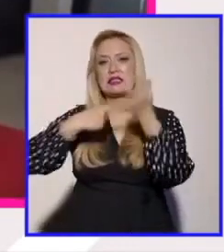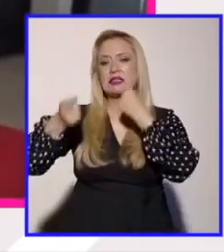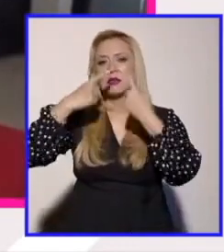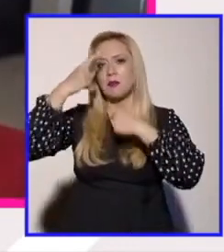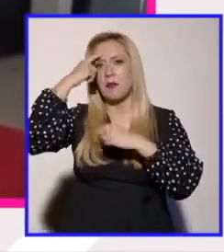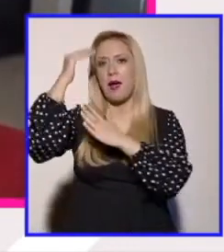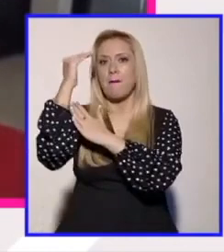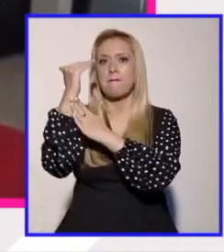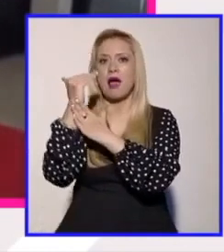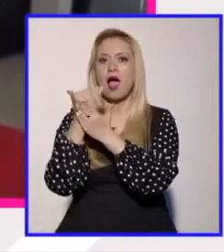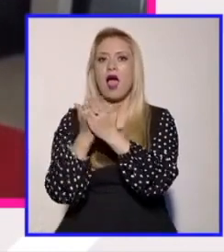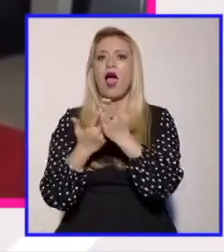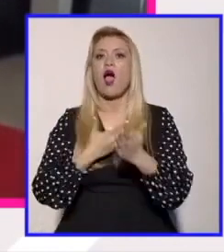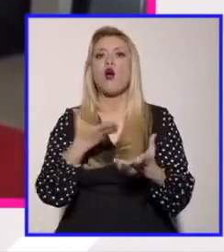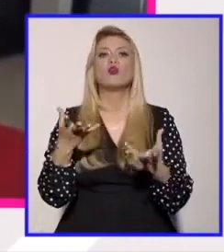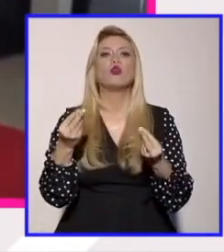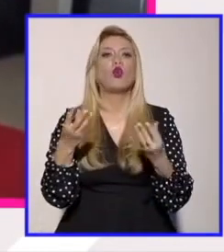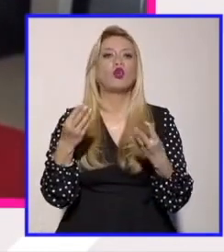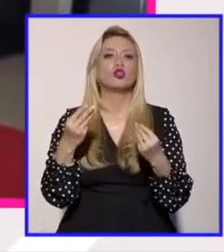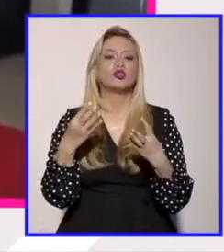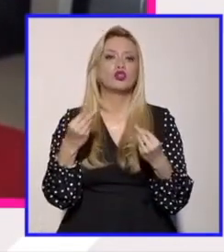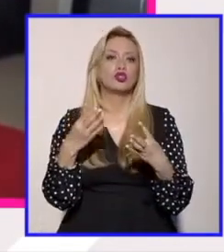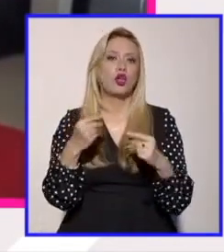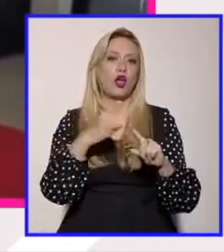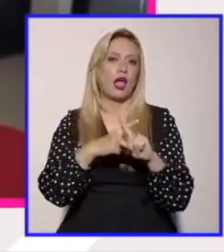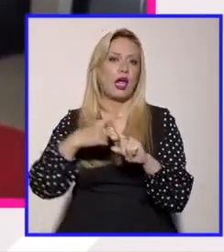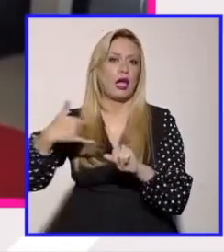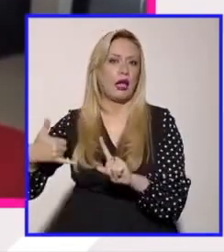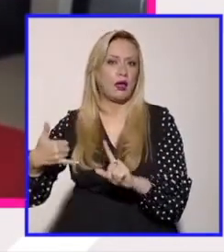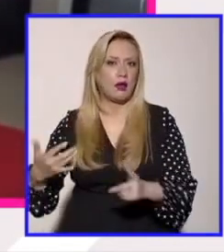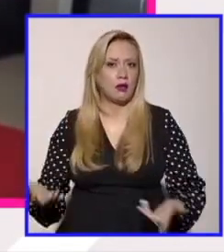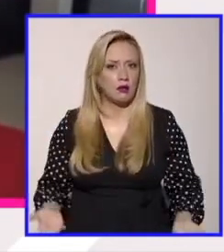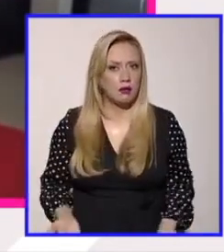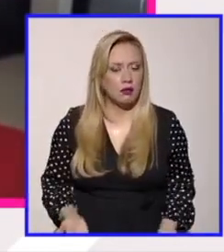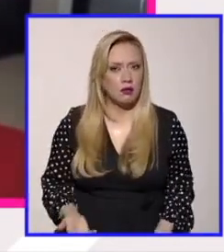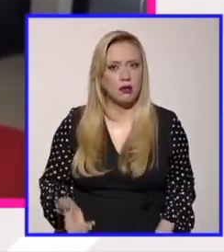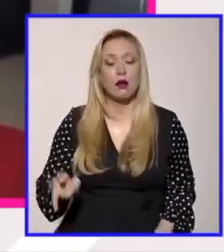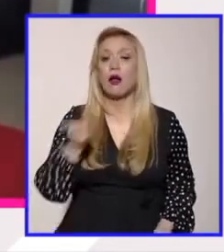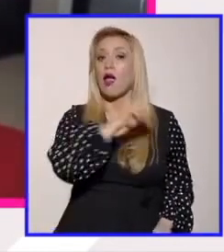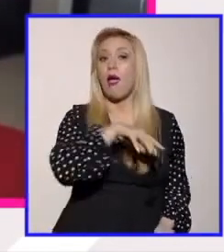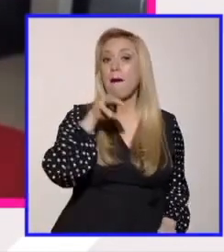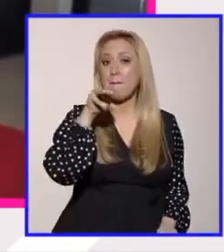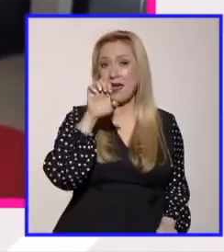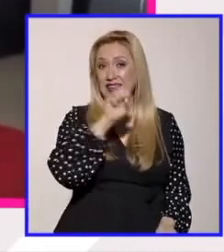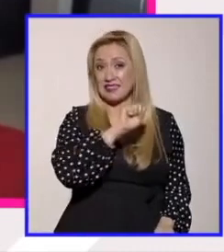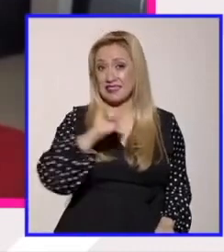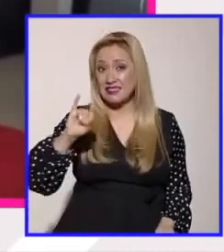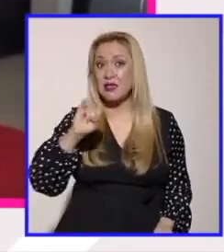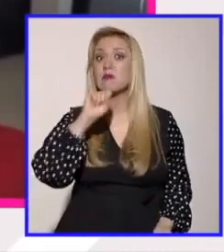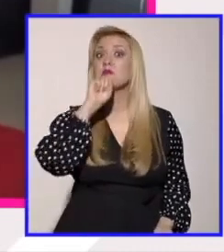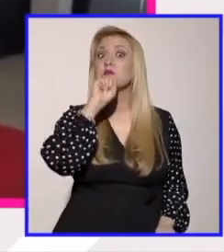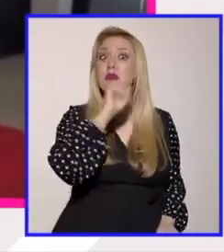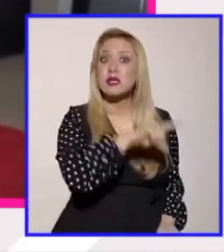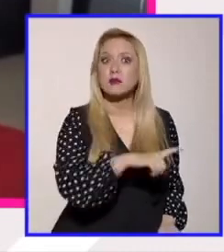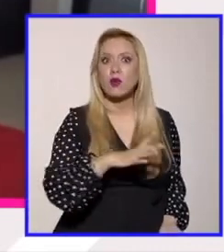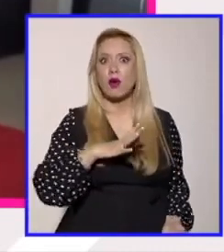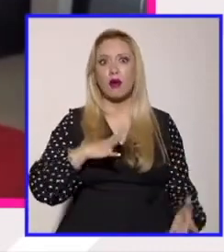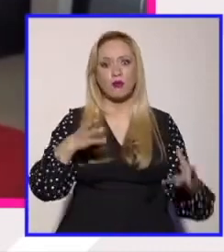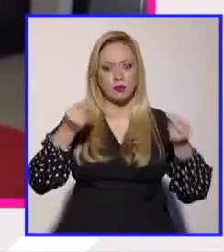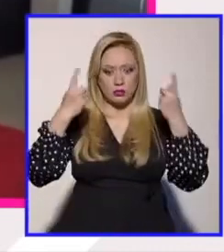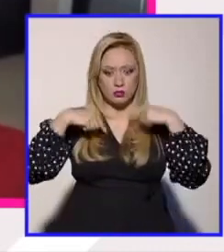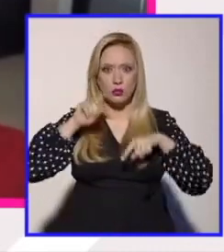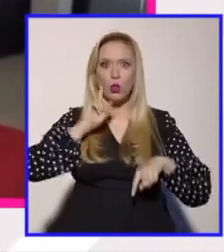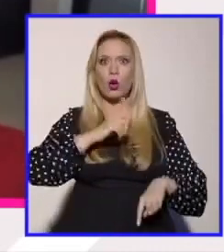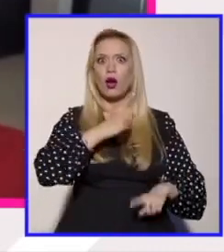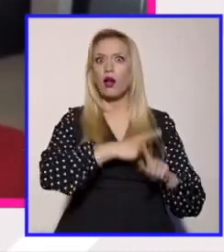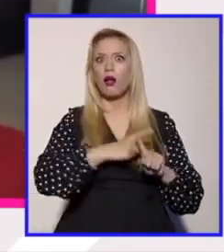su rendimiento con el caso de Leonel Messi que se hormonó y es un top atleta del mundo y le